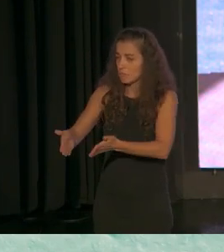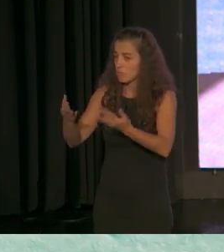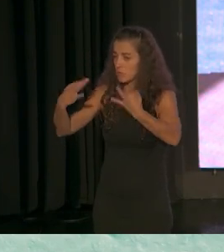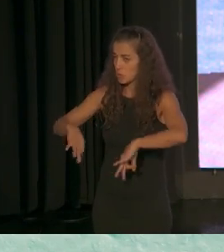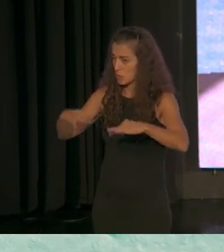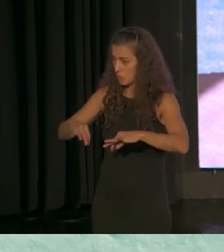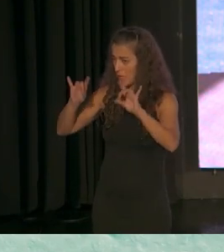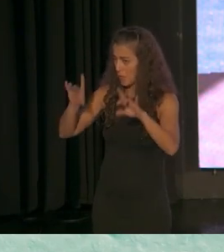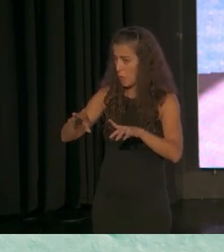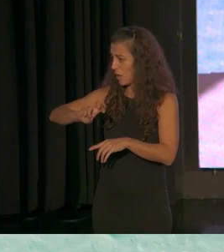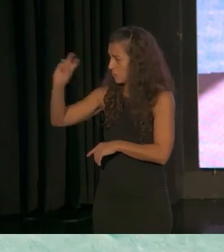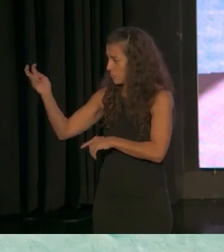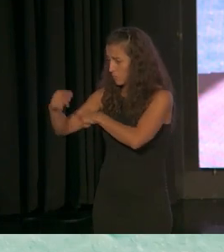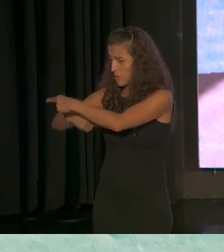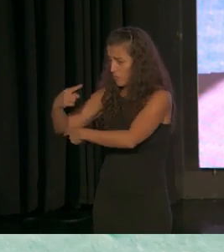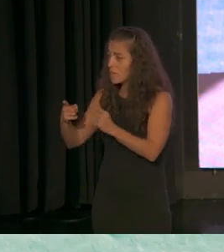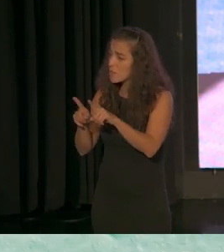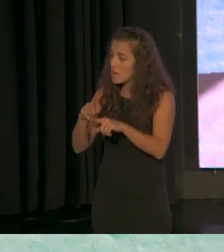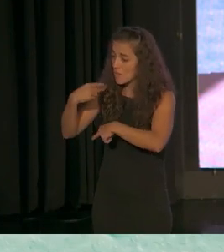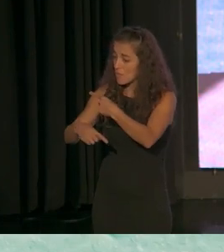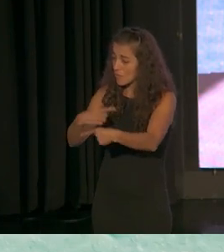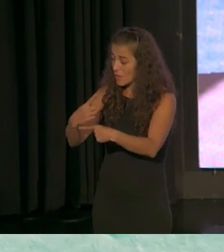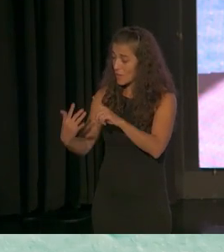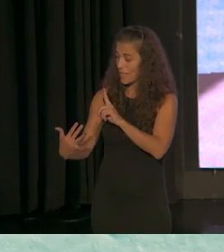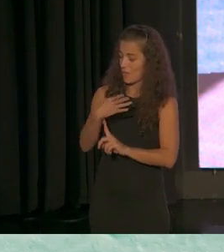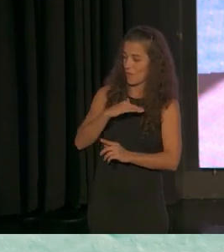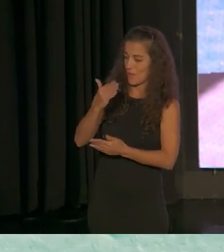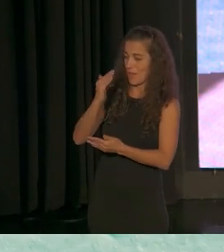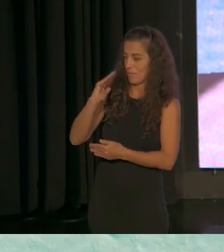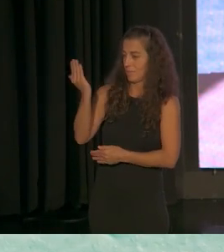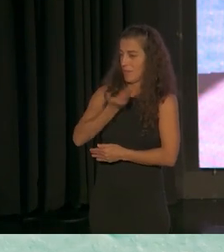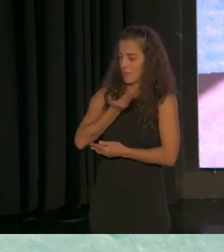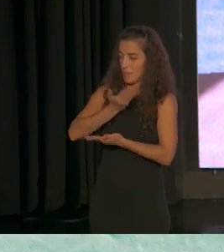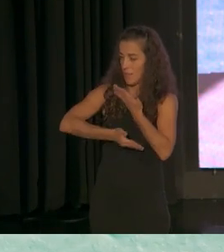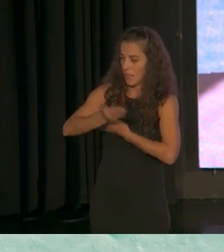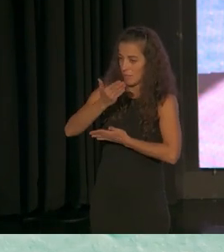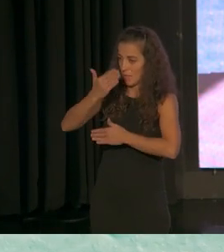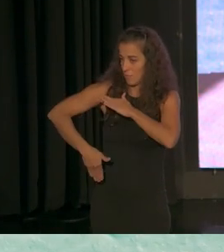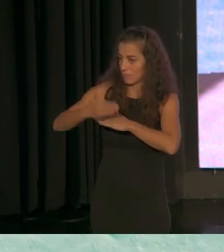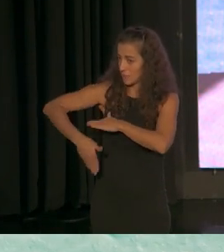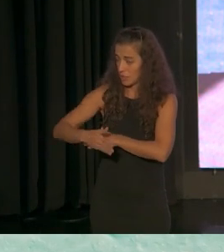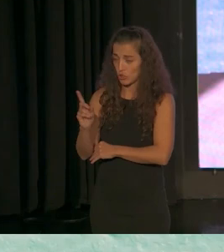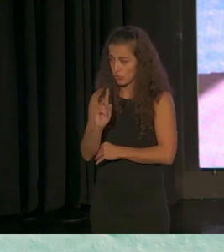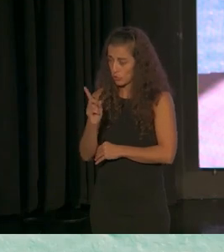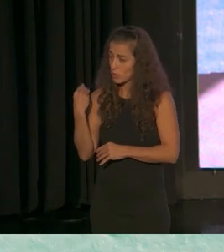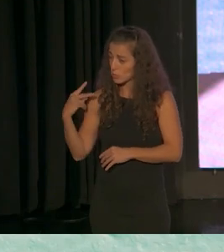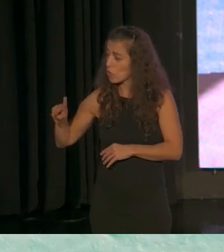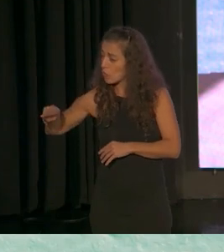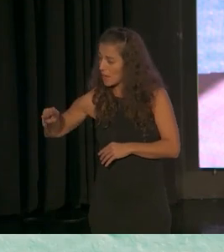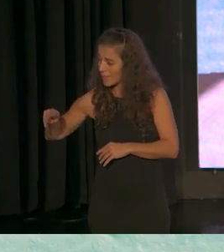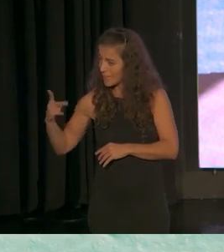familia que procuren que la discapacidad no sea una limitación buscar espacios para la pareja que